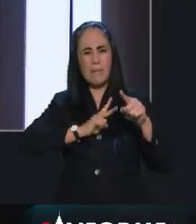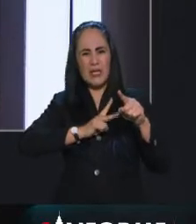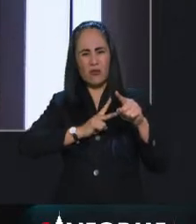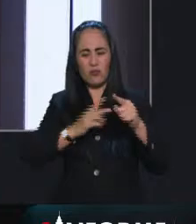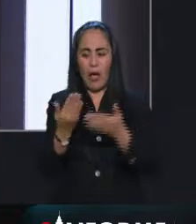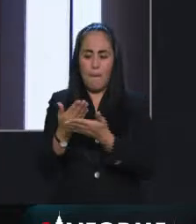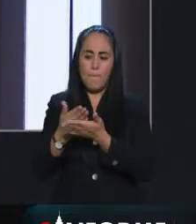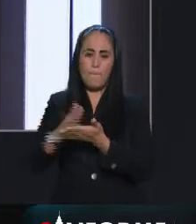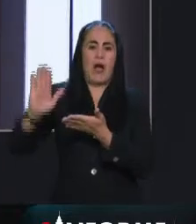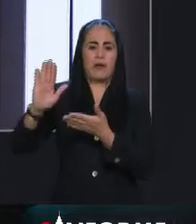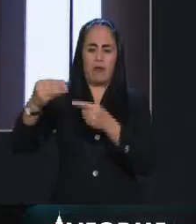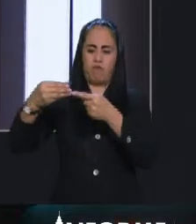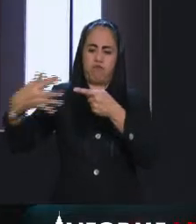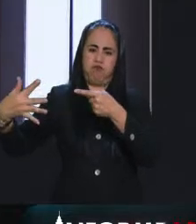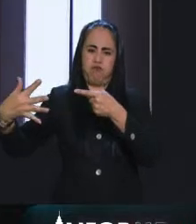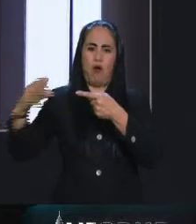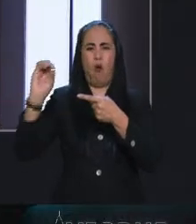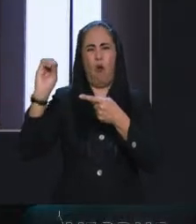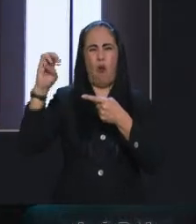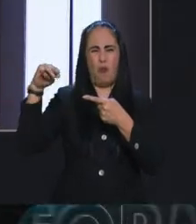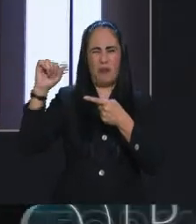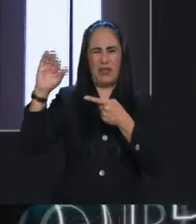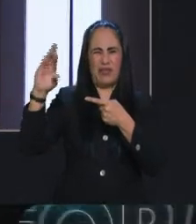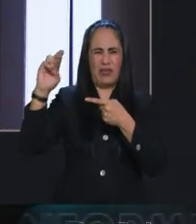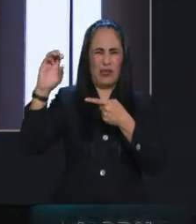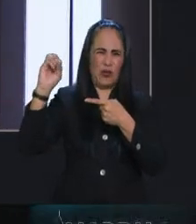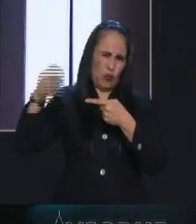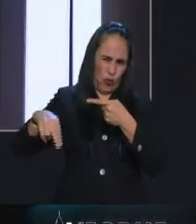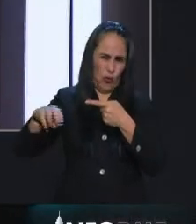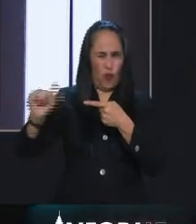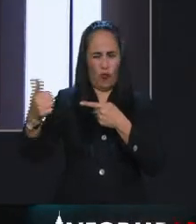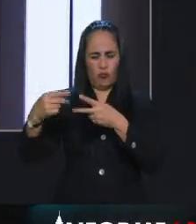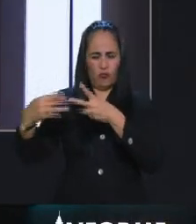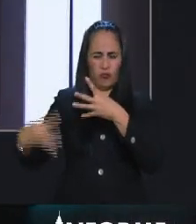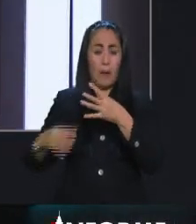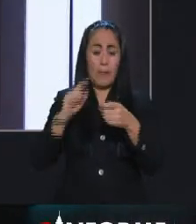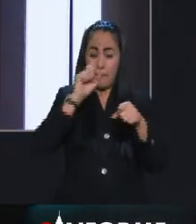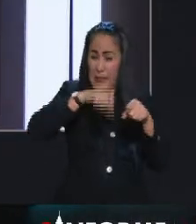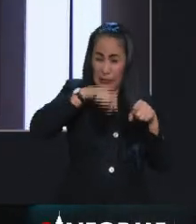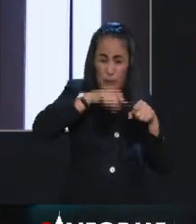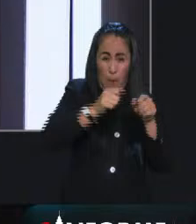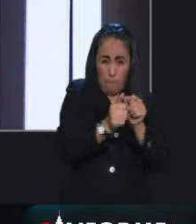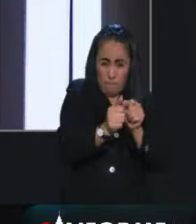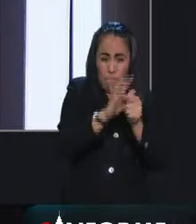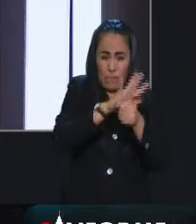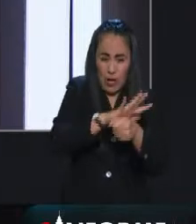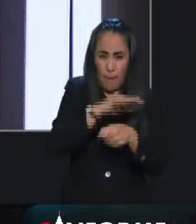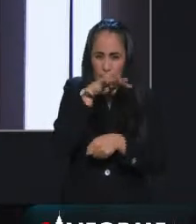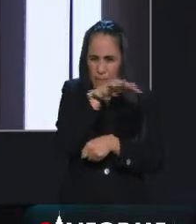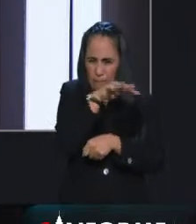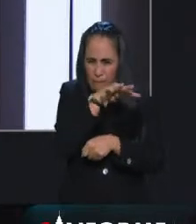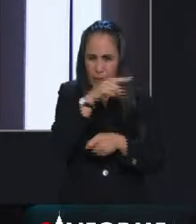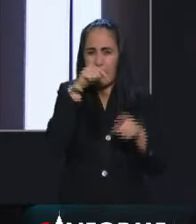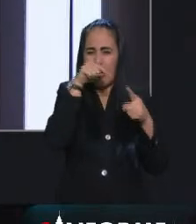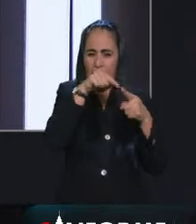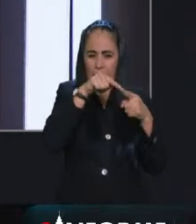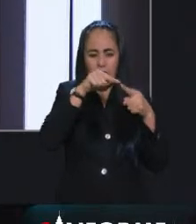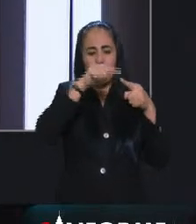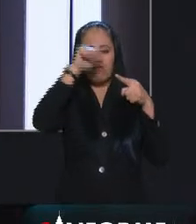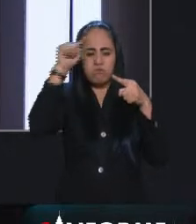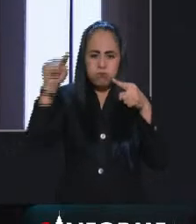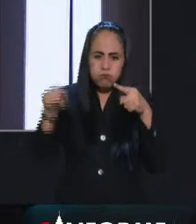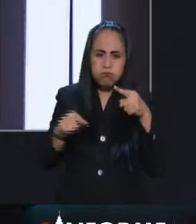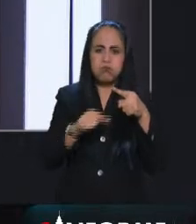variantes. Una cosa son las variantes, pero el propio virus tiene un ciclo que pudiera en un horizonte